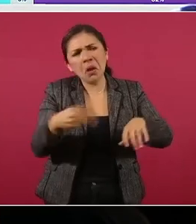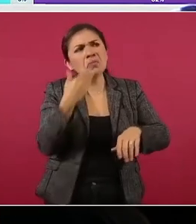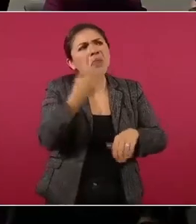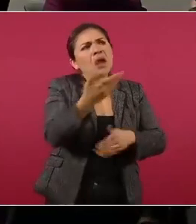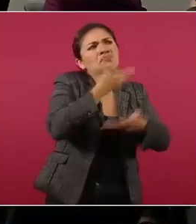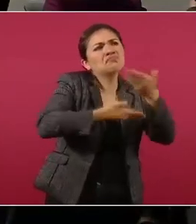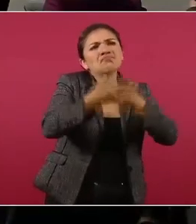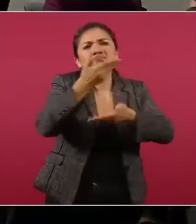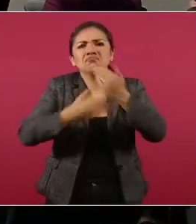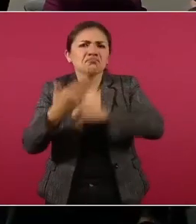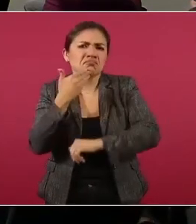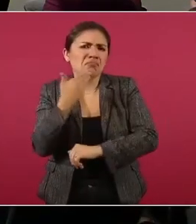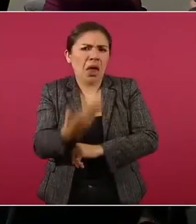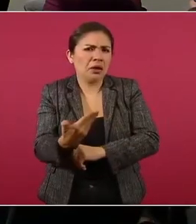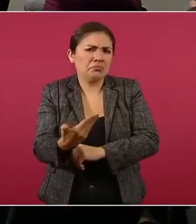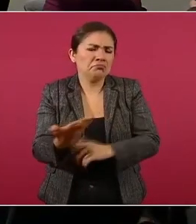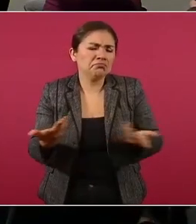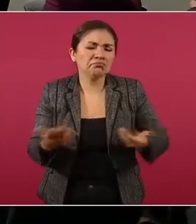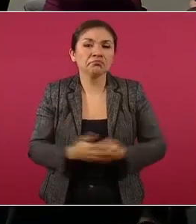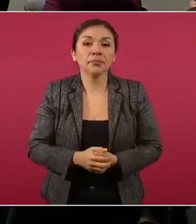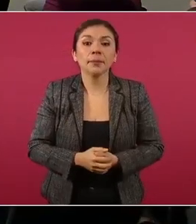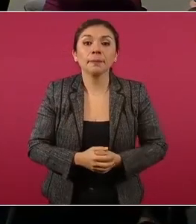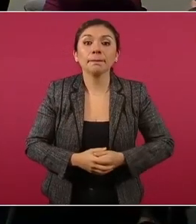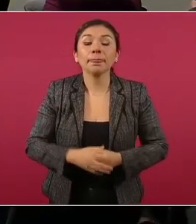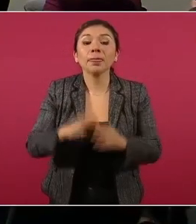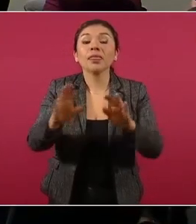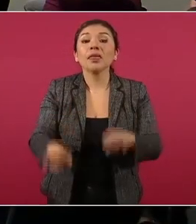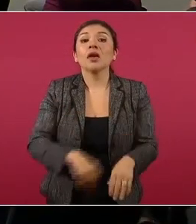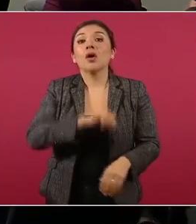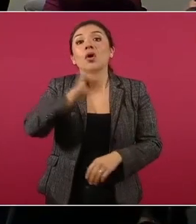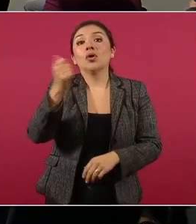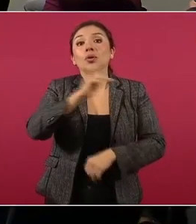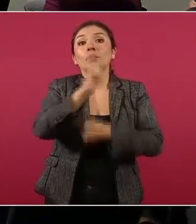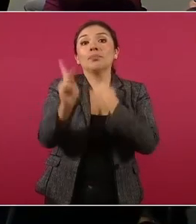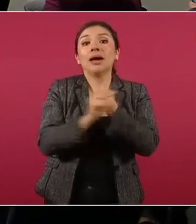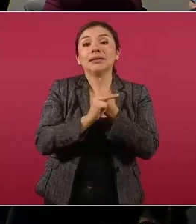Luego está Irlanda,